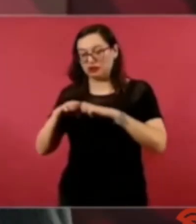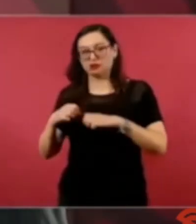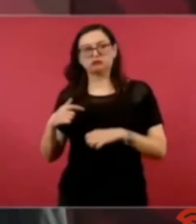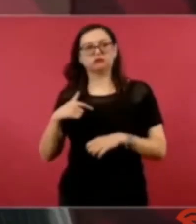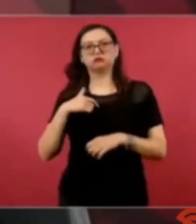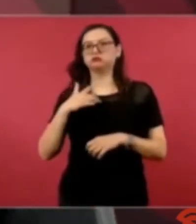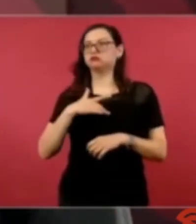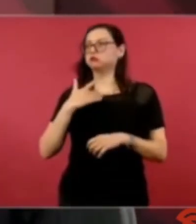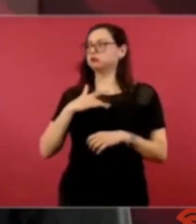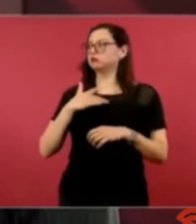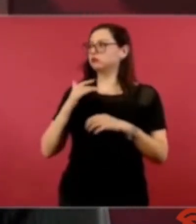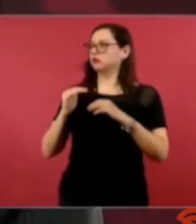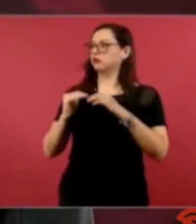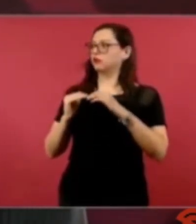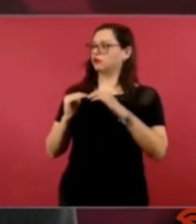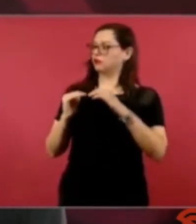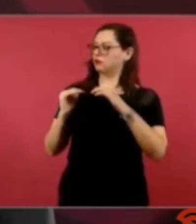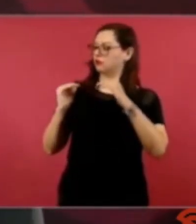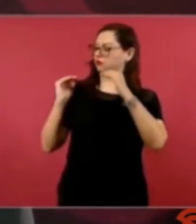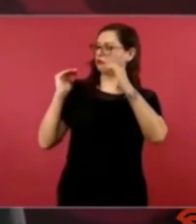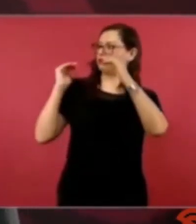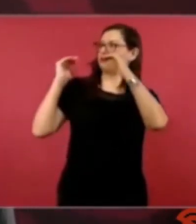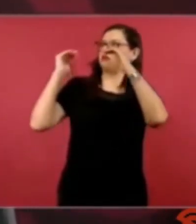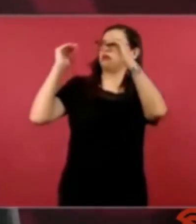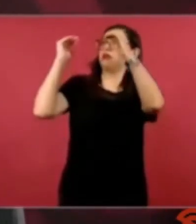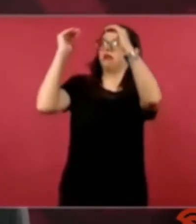ya parlamentario